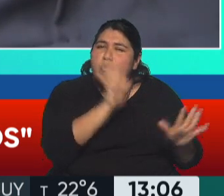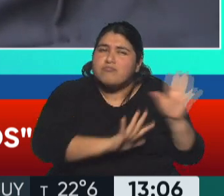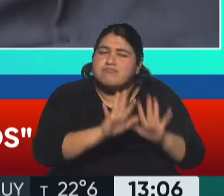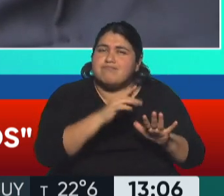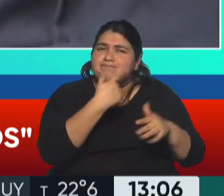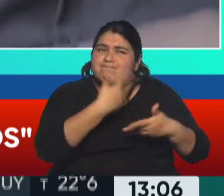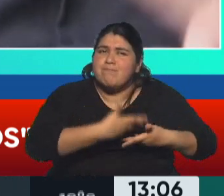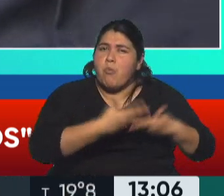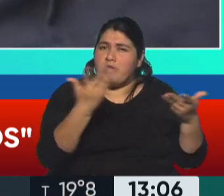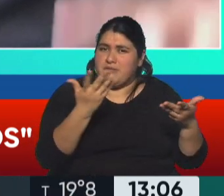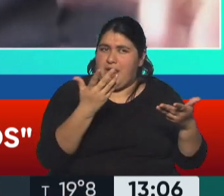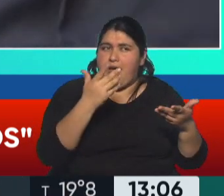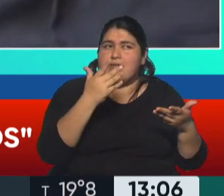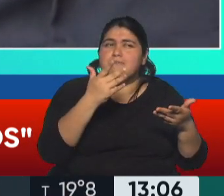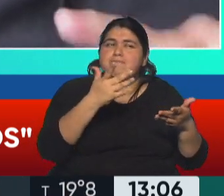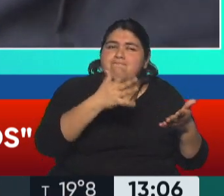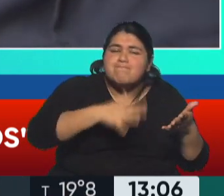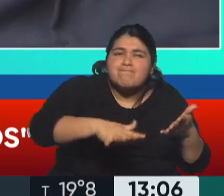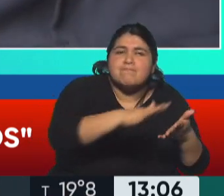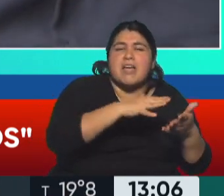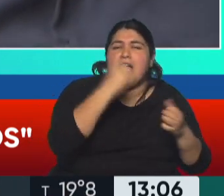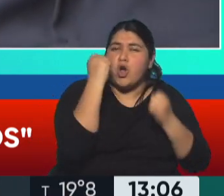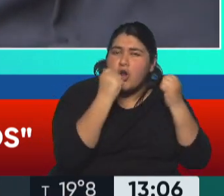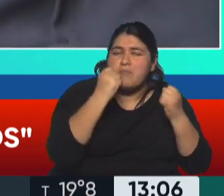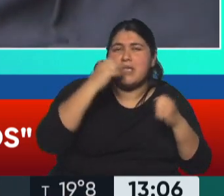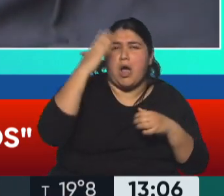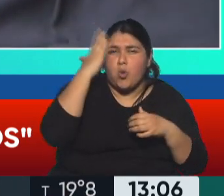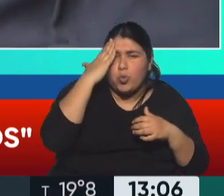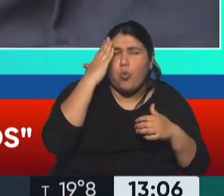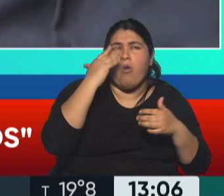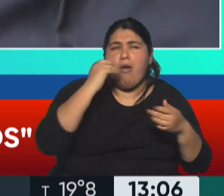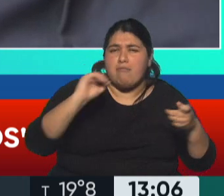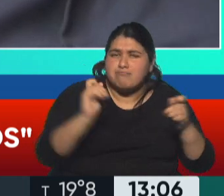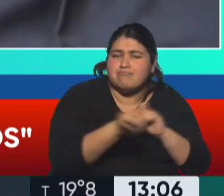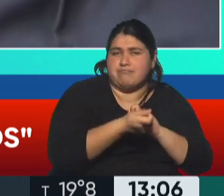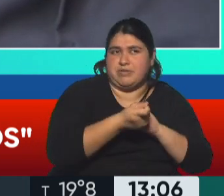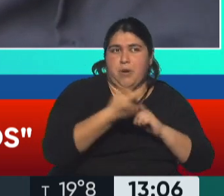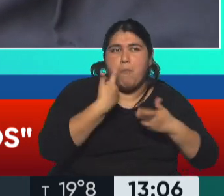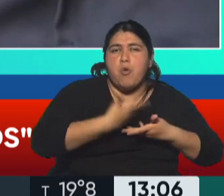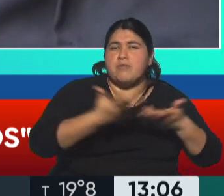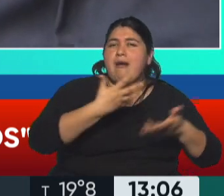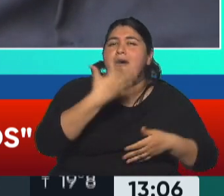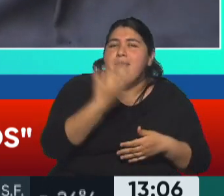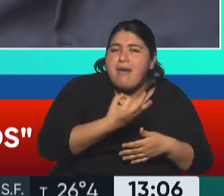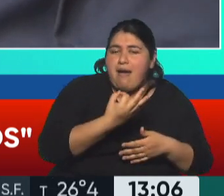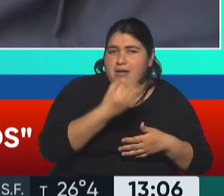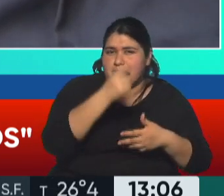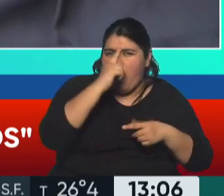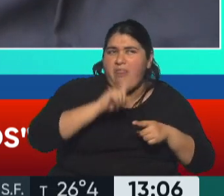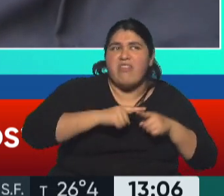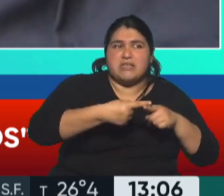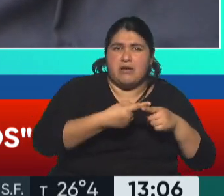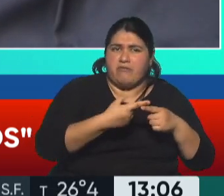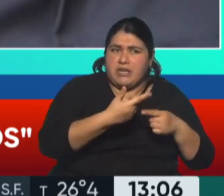a un nivel cultural, político, económico, una visión más realista de los desafíos que realmente